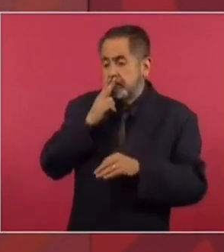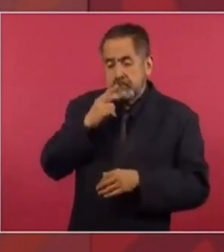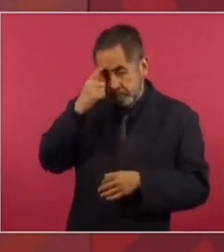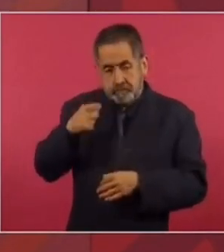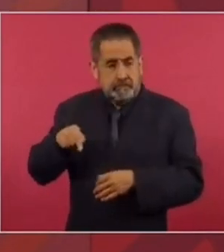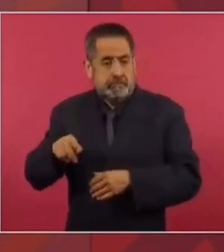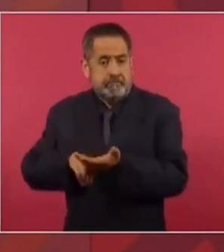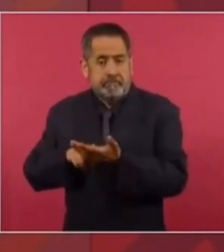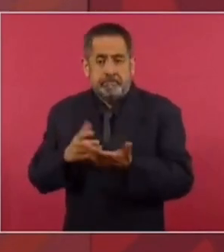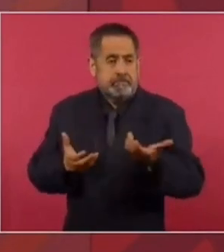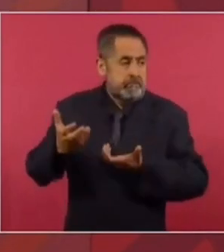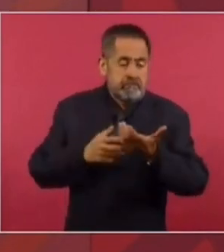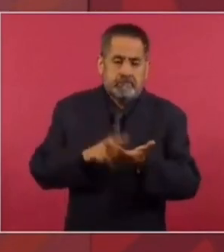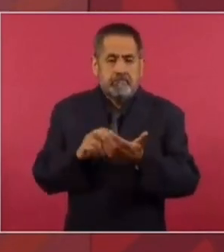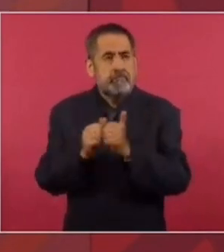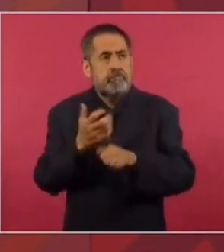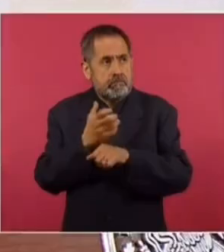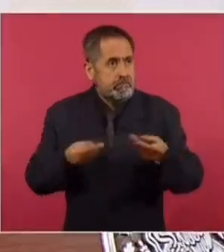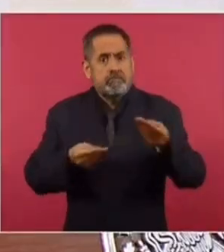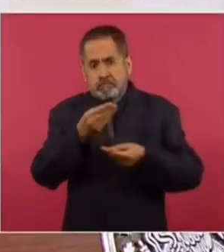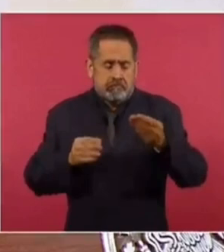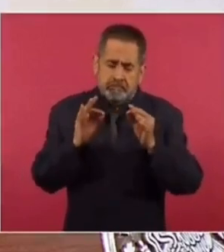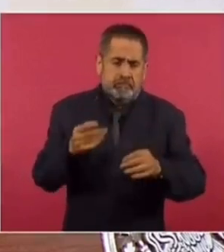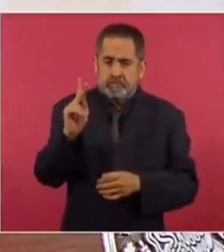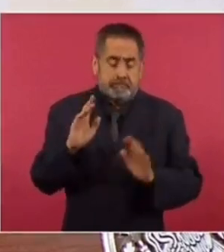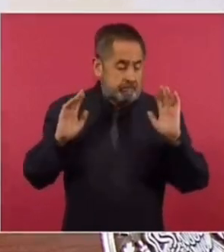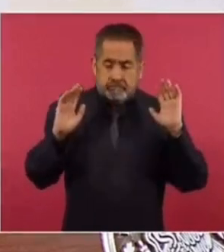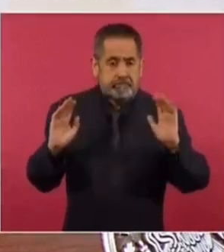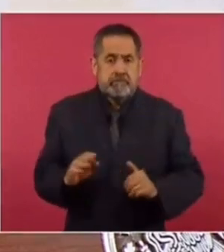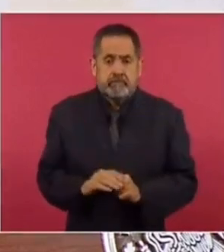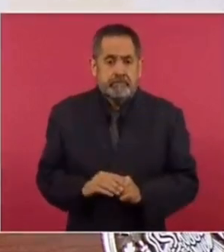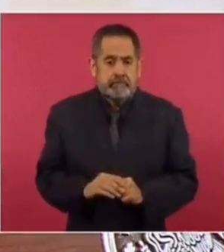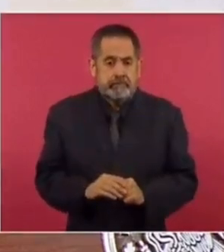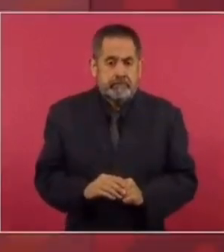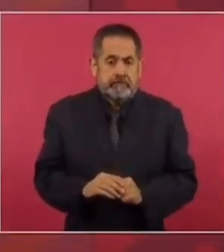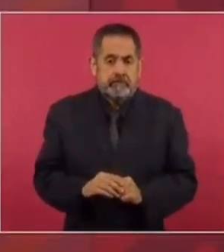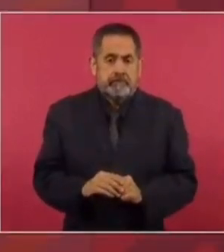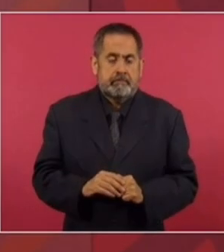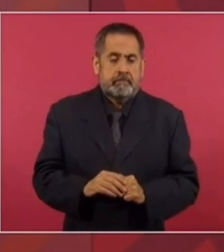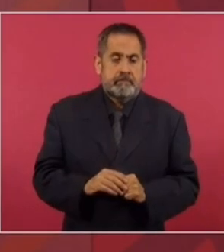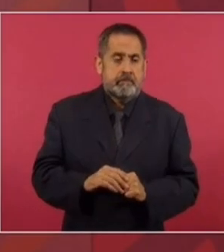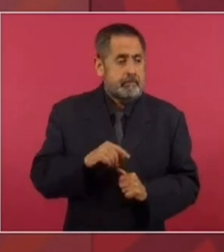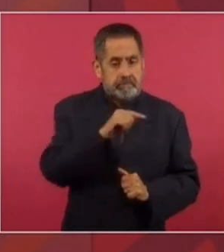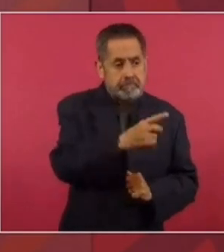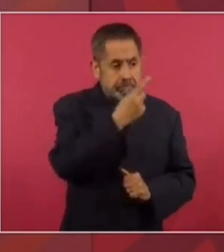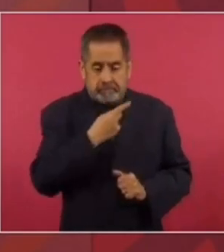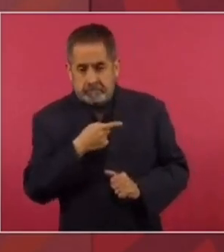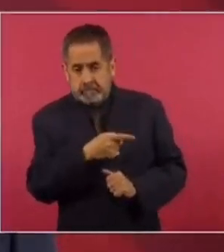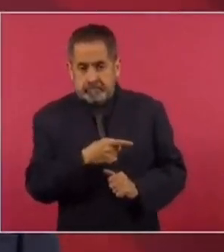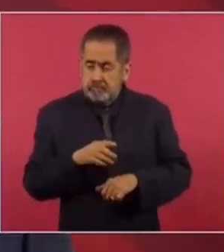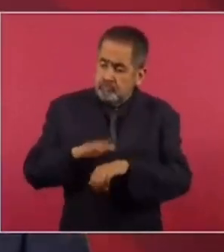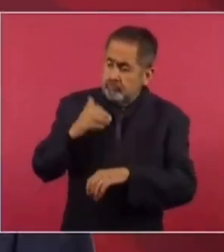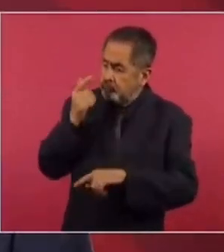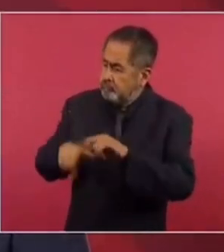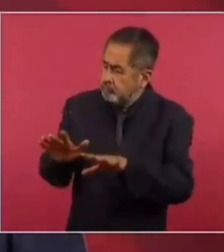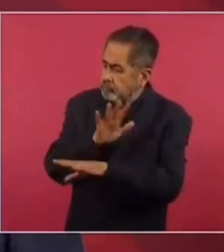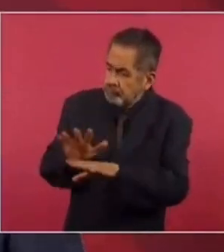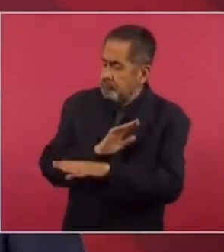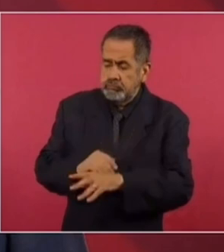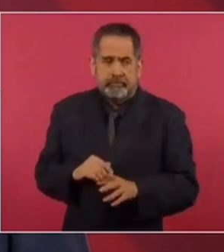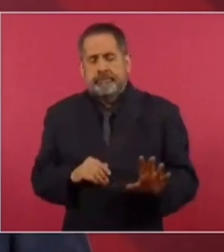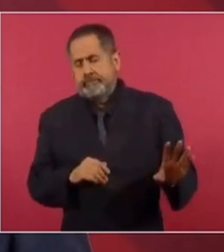el comercio como Estados Unidos, pero cuando nos dicen que quieren modificar